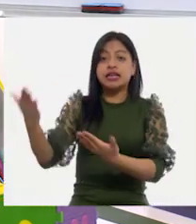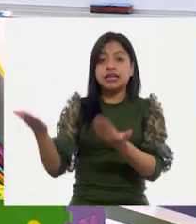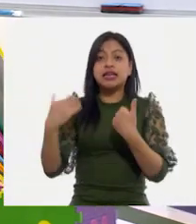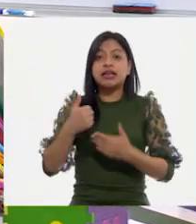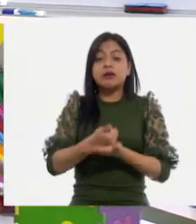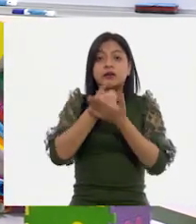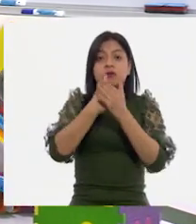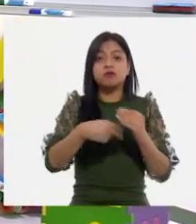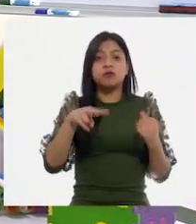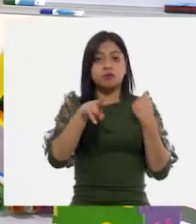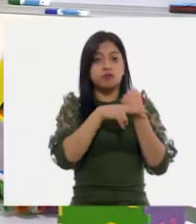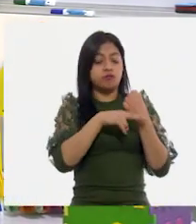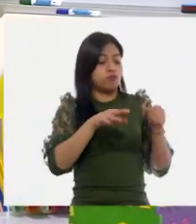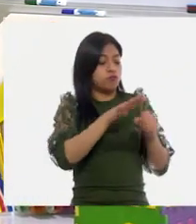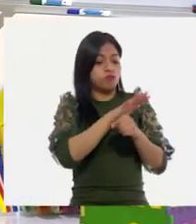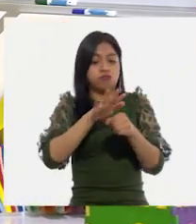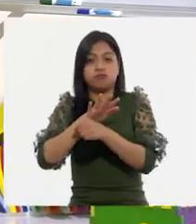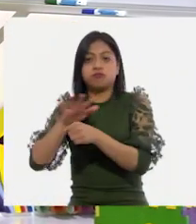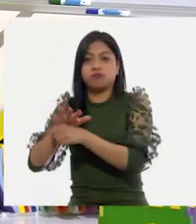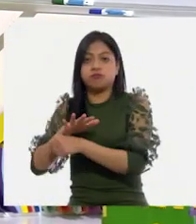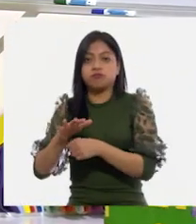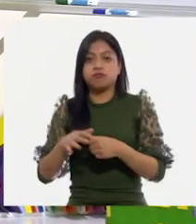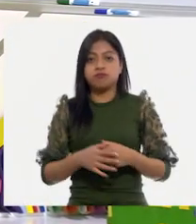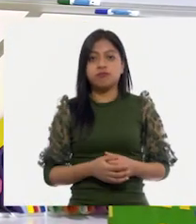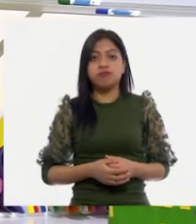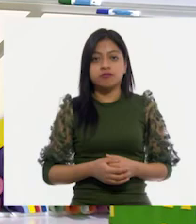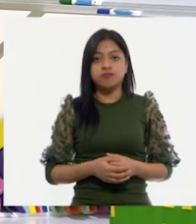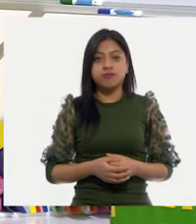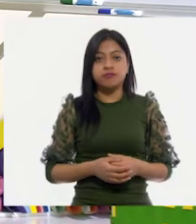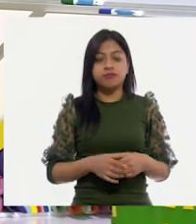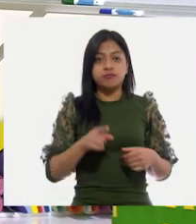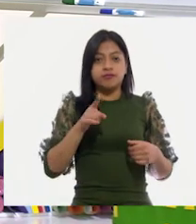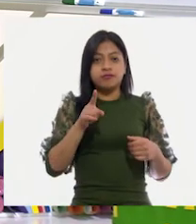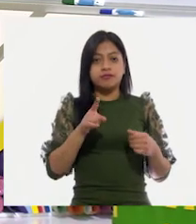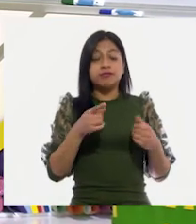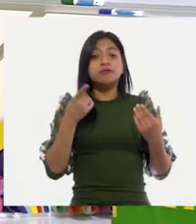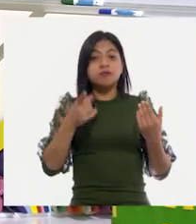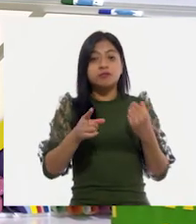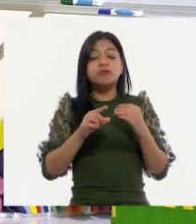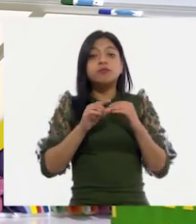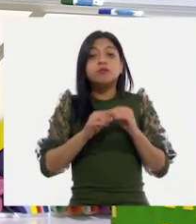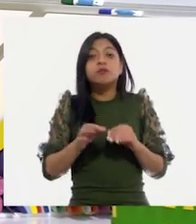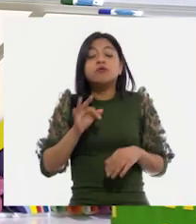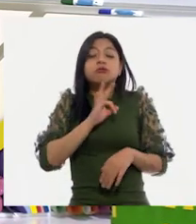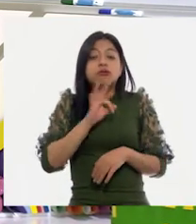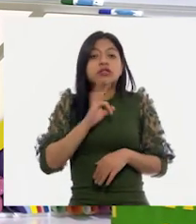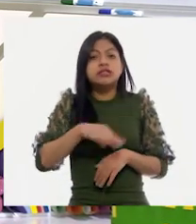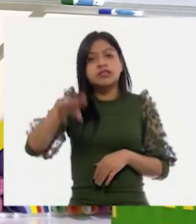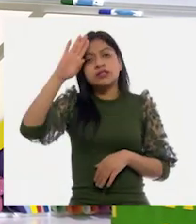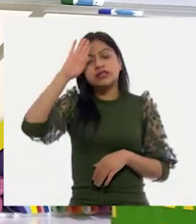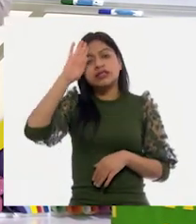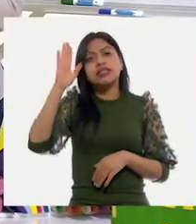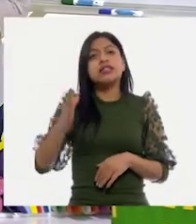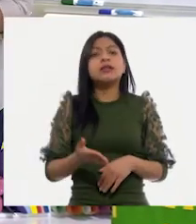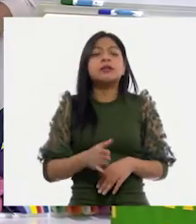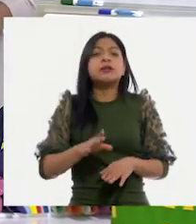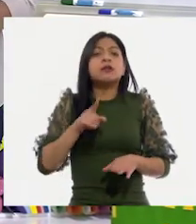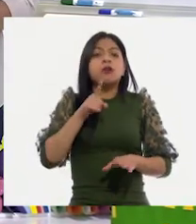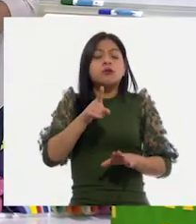haber ocupado el vaso chiquito. Y tú me hubieras dicho lo mismo, maestra, con